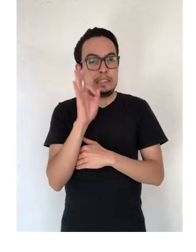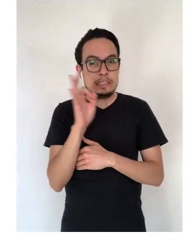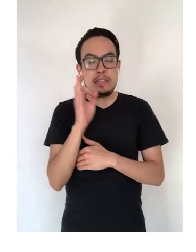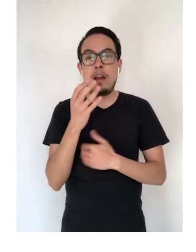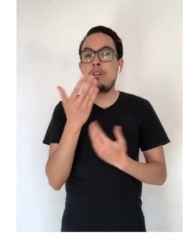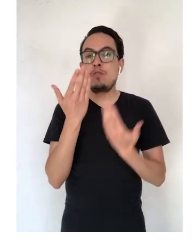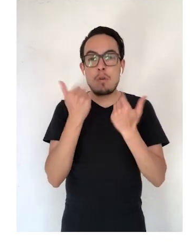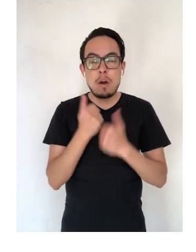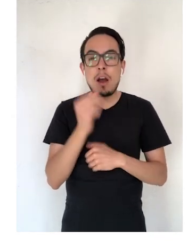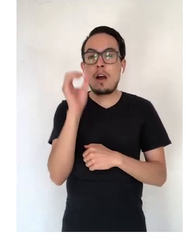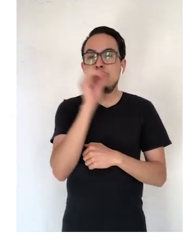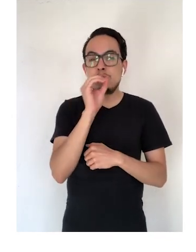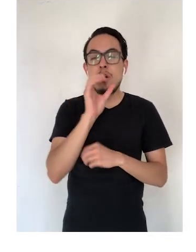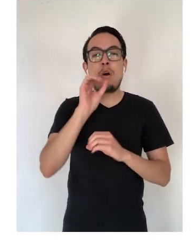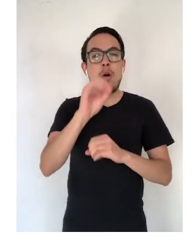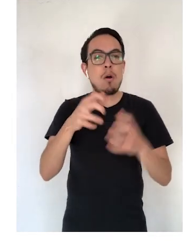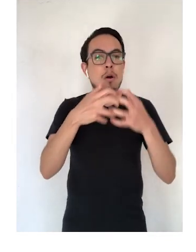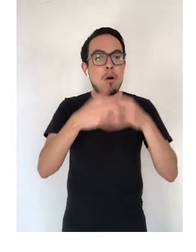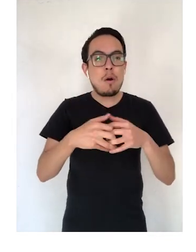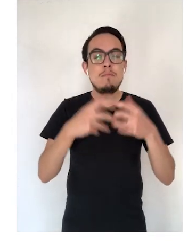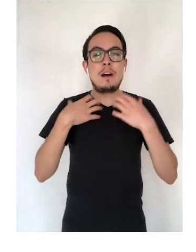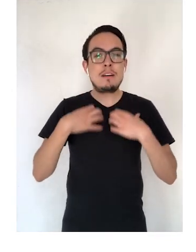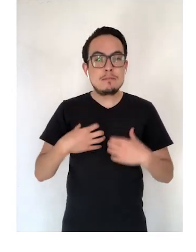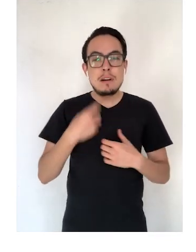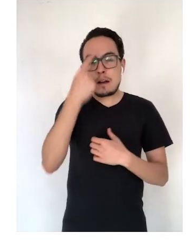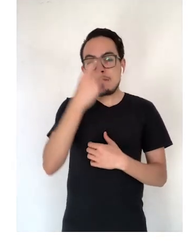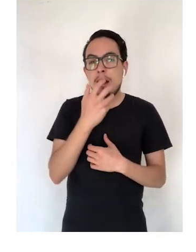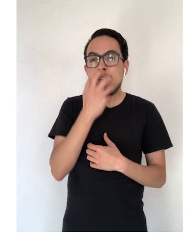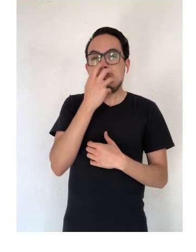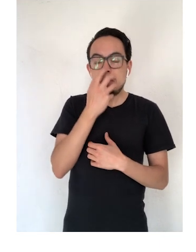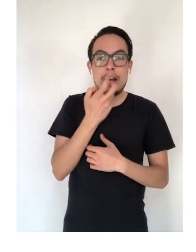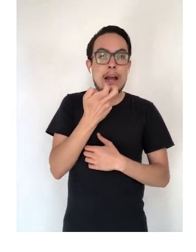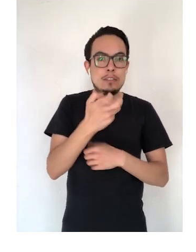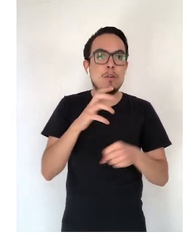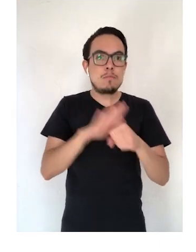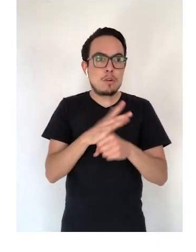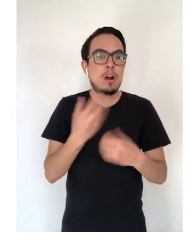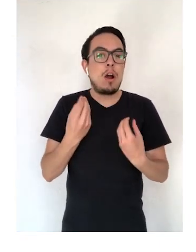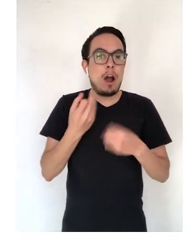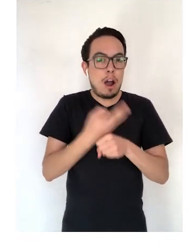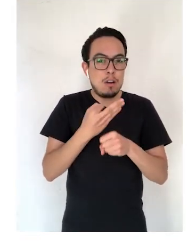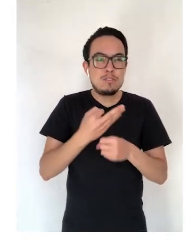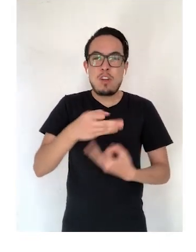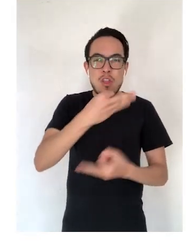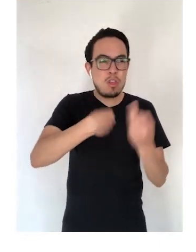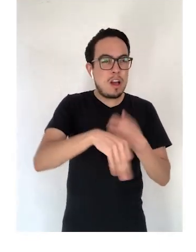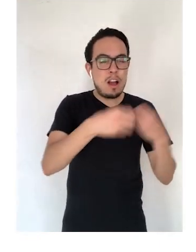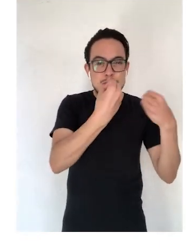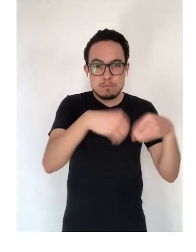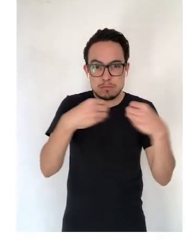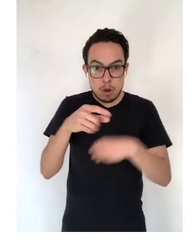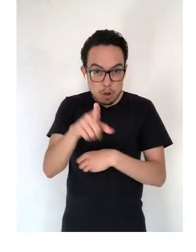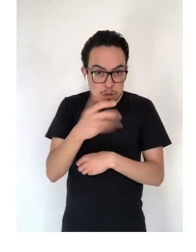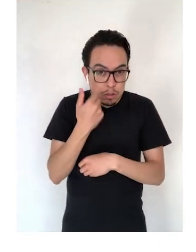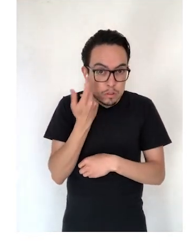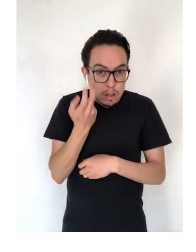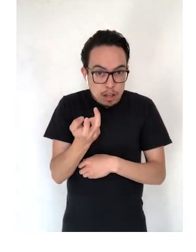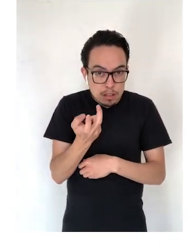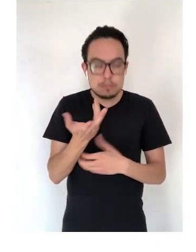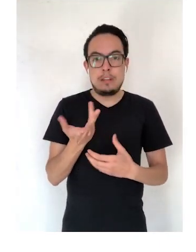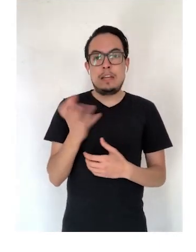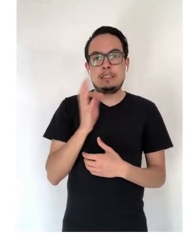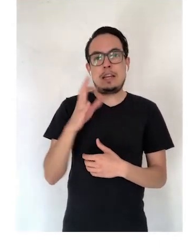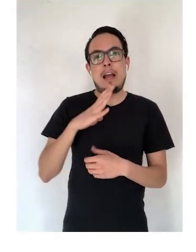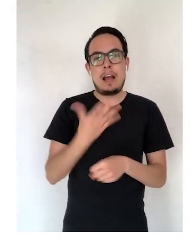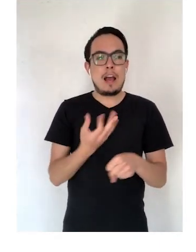dónde hospitalizarte, puede ser que tampoco encuentres oxígeno ni el equipo necesario para utilizar los tanques, debido a la alta demanda sobre estos insumos.